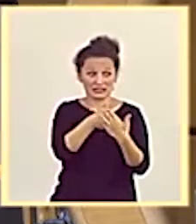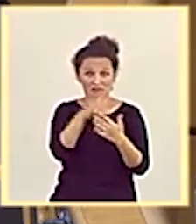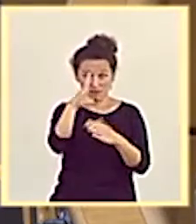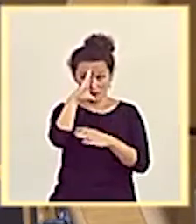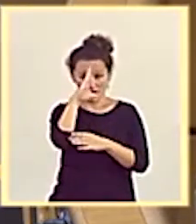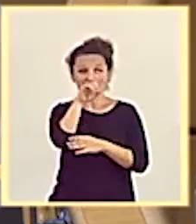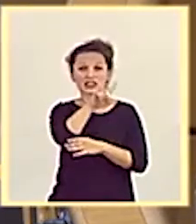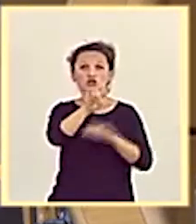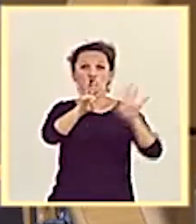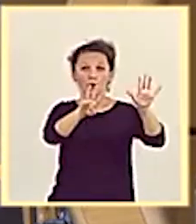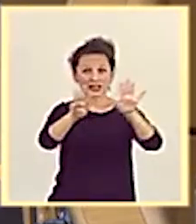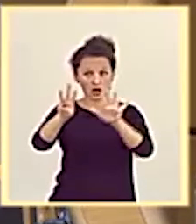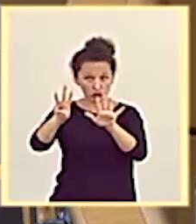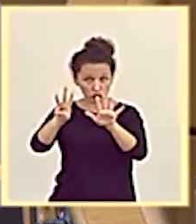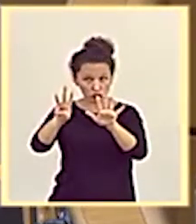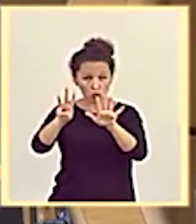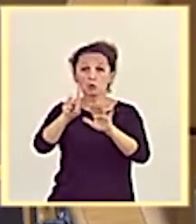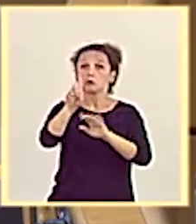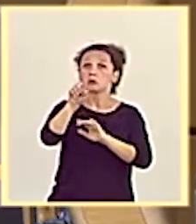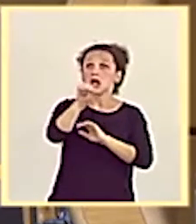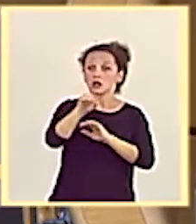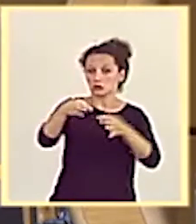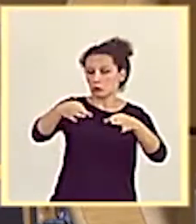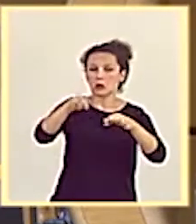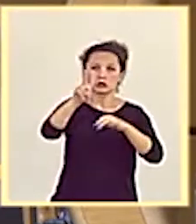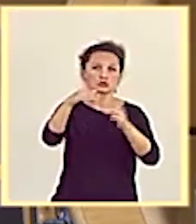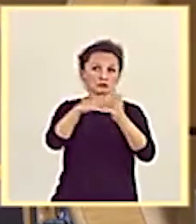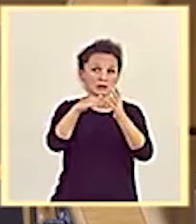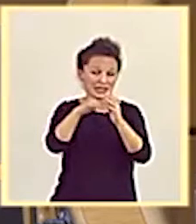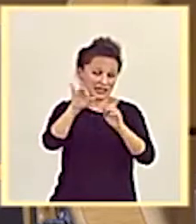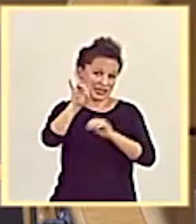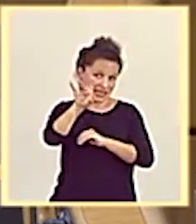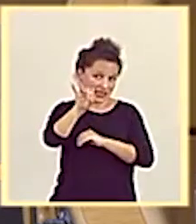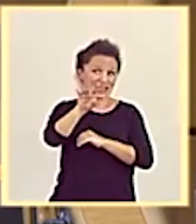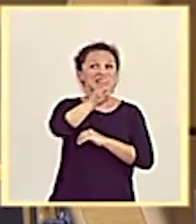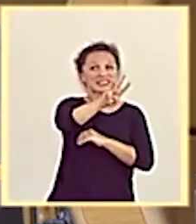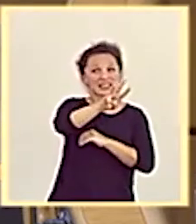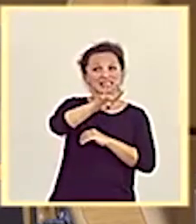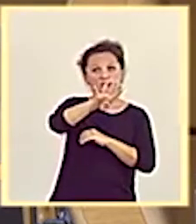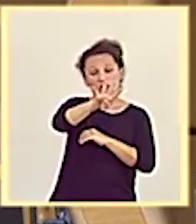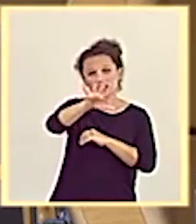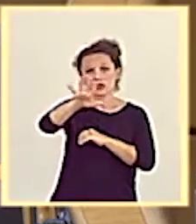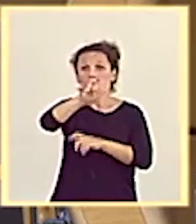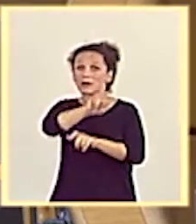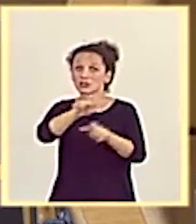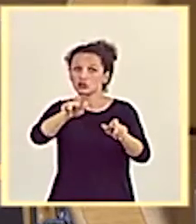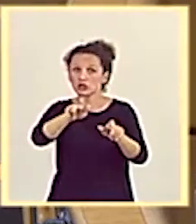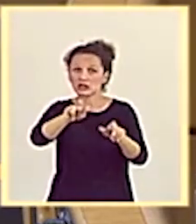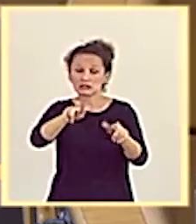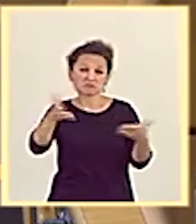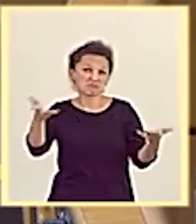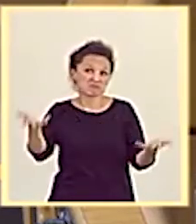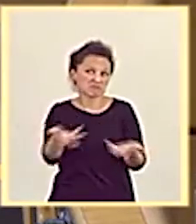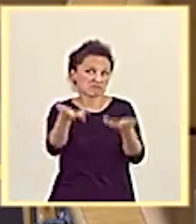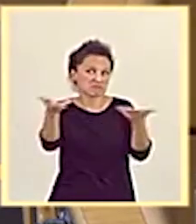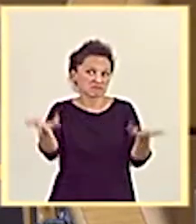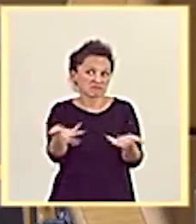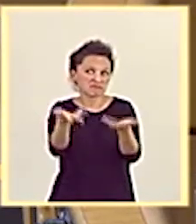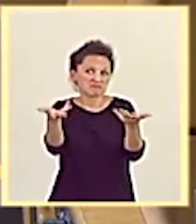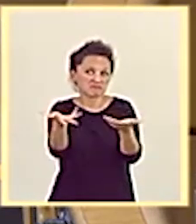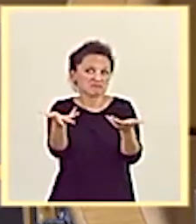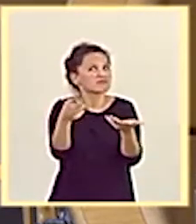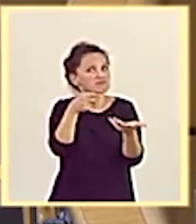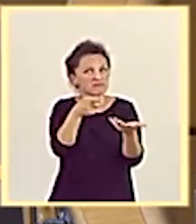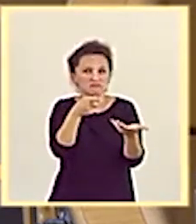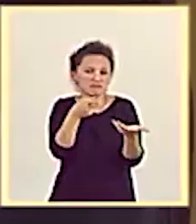198. Un año normal, en el año 2015, 345 personas. Esto no es nada. Esto es muy